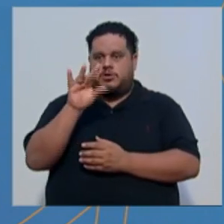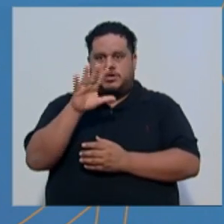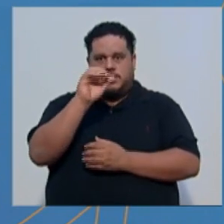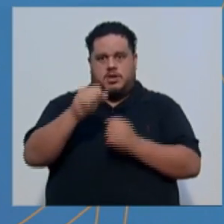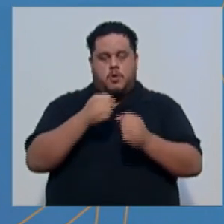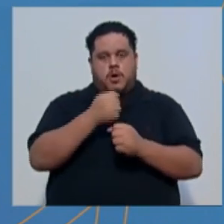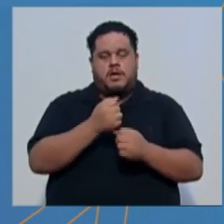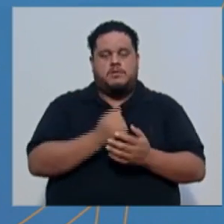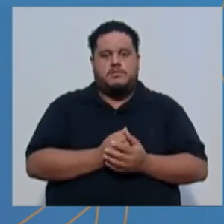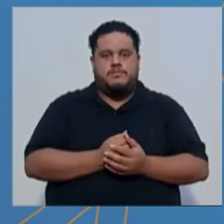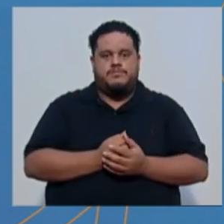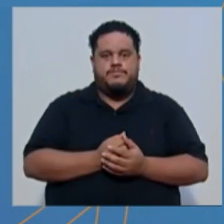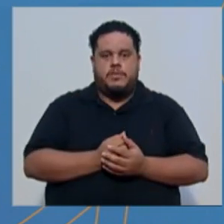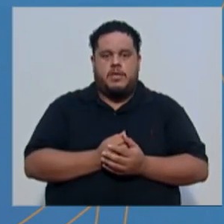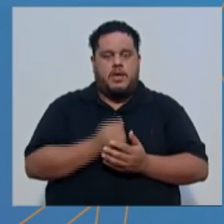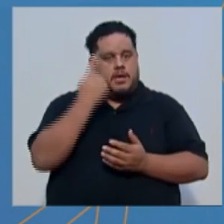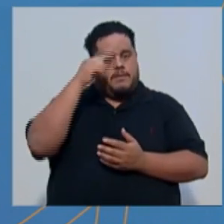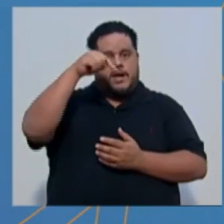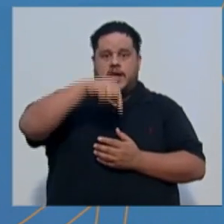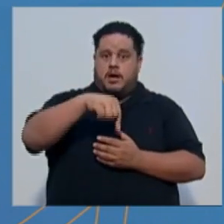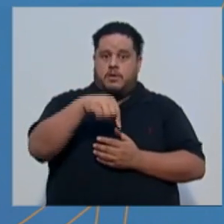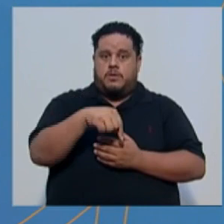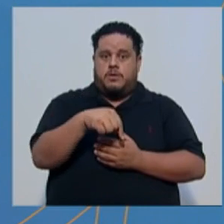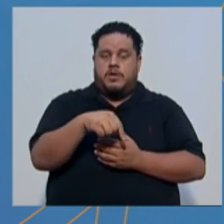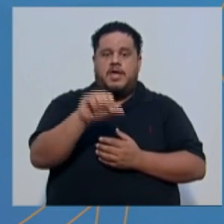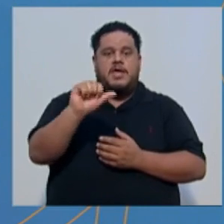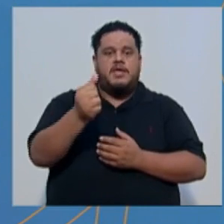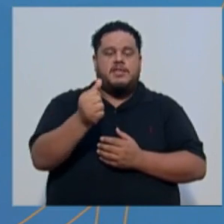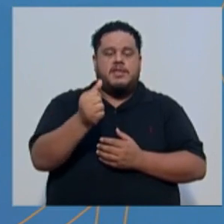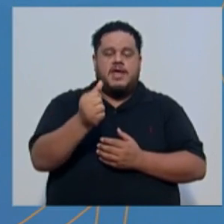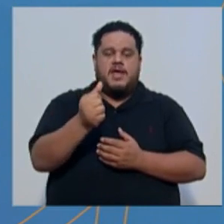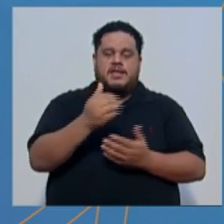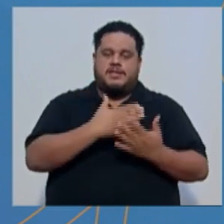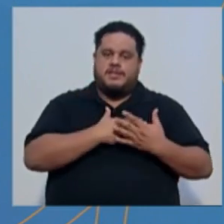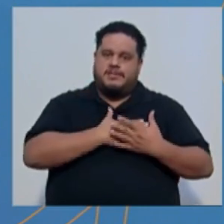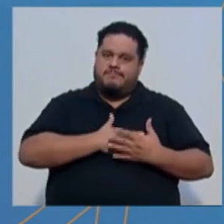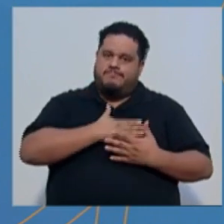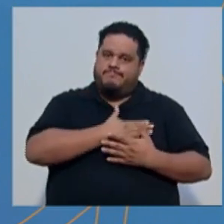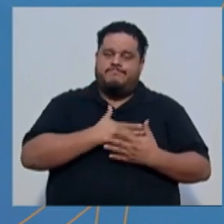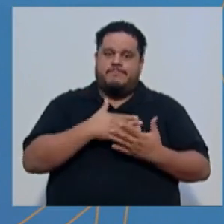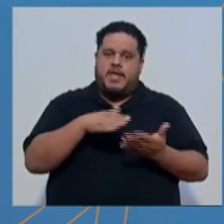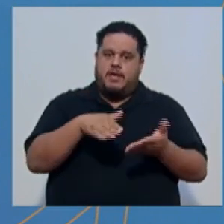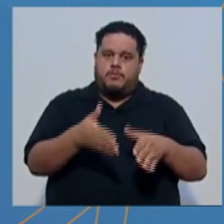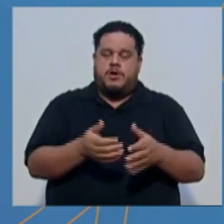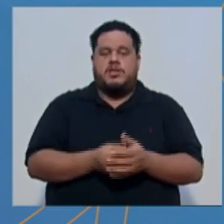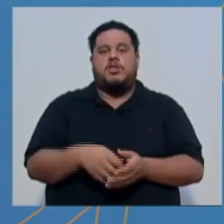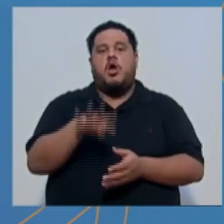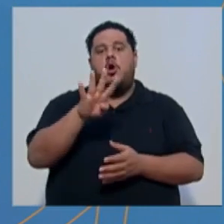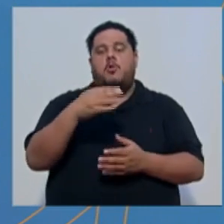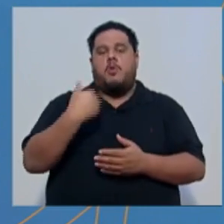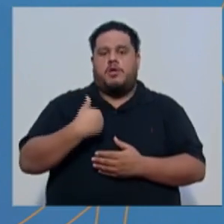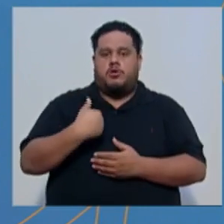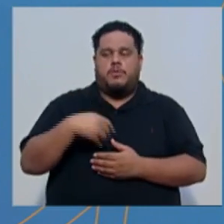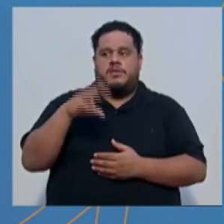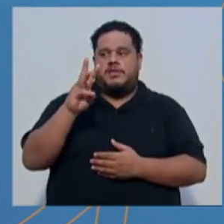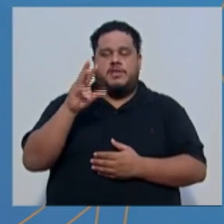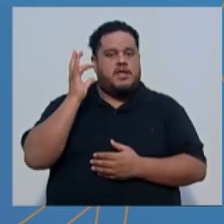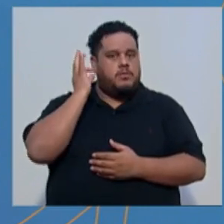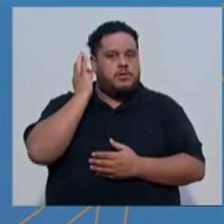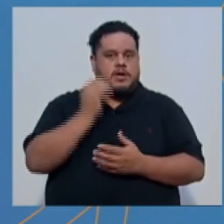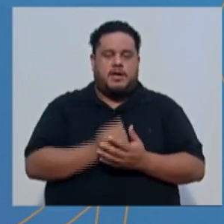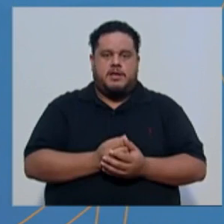años. Para hoy se reportan 10 lamentables fallecimientos, 4 hombres y 6 mujeres,